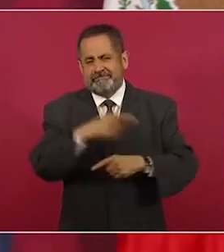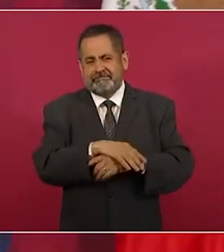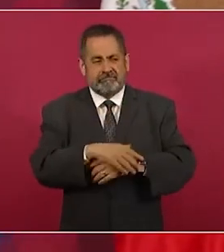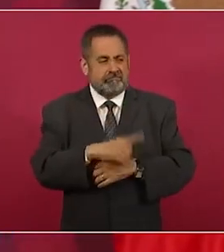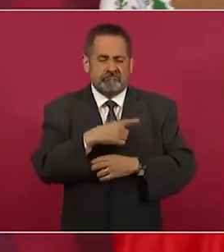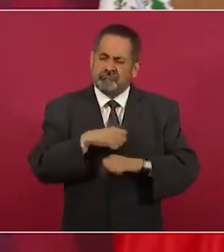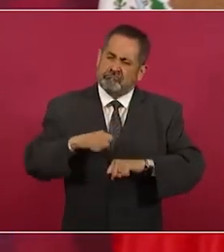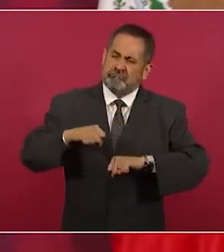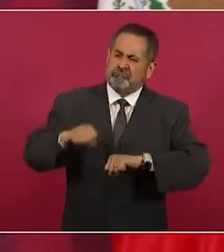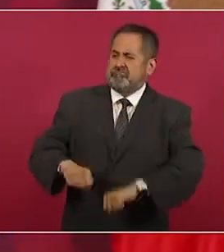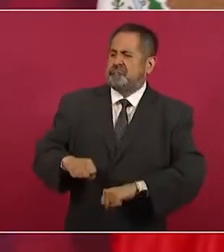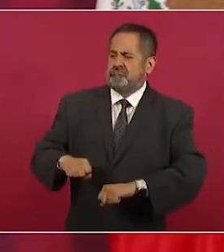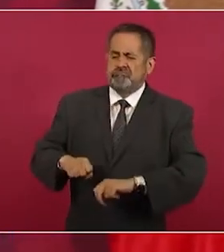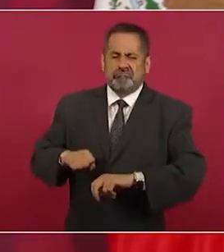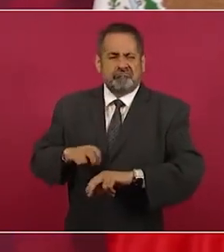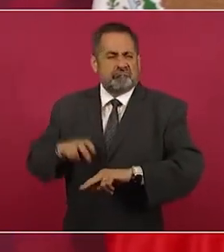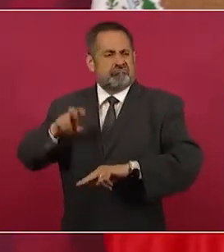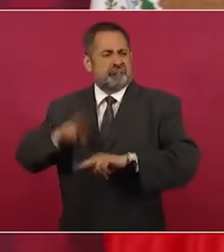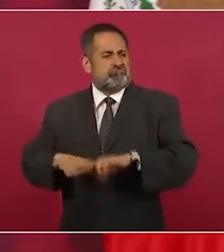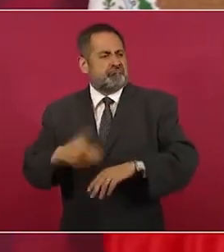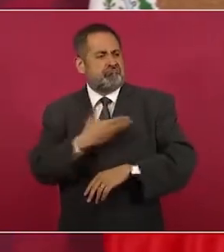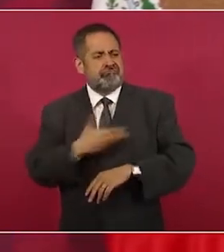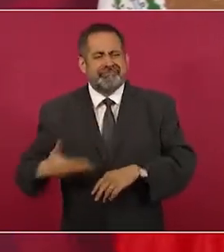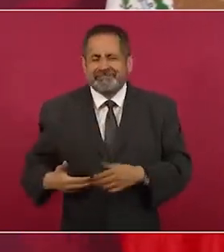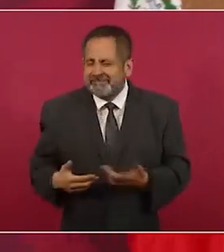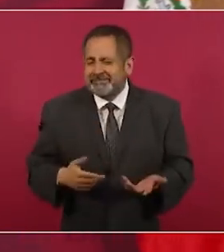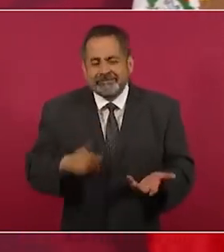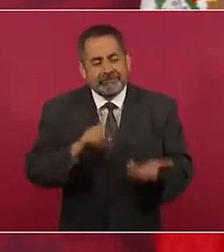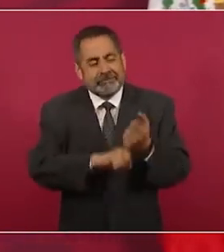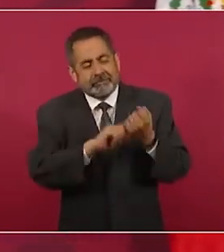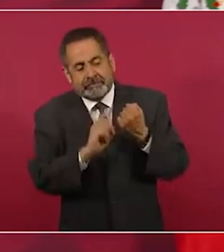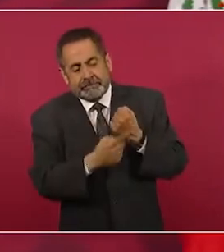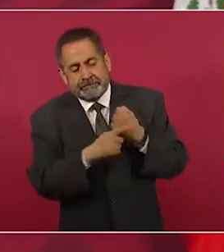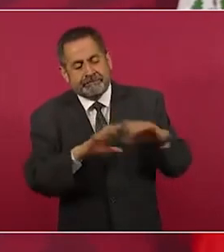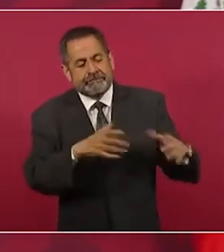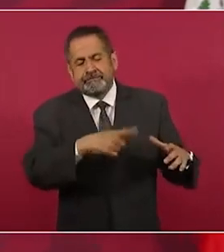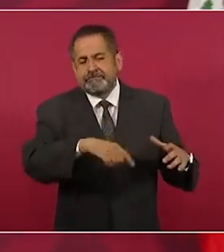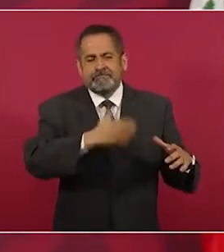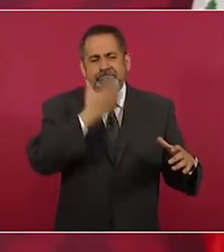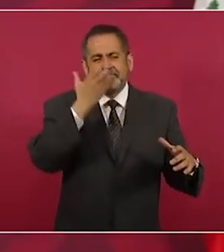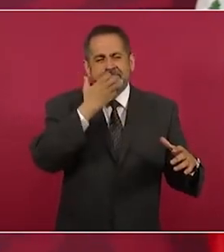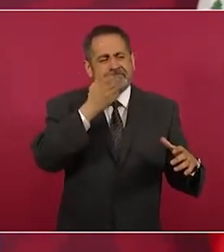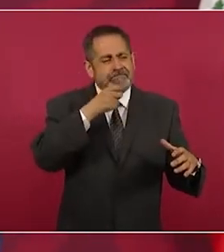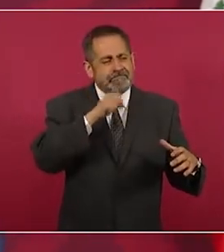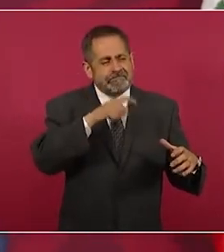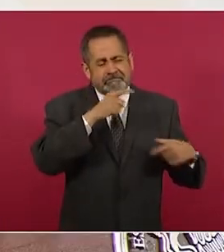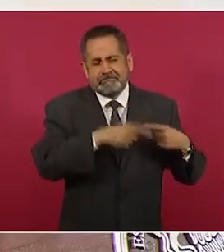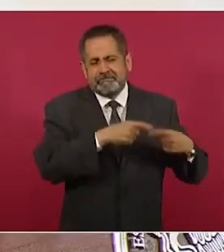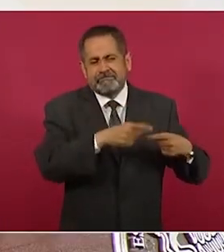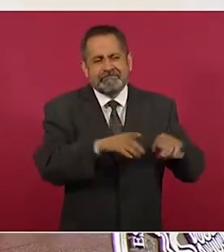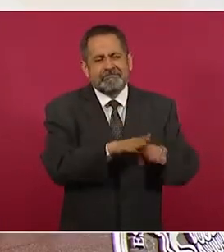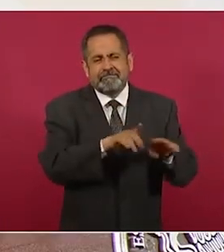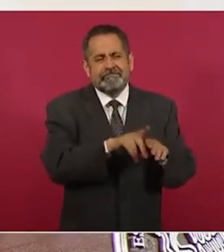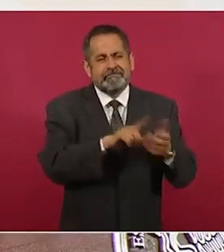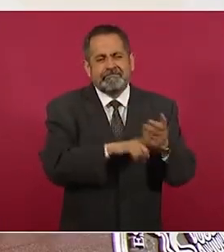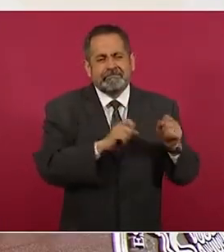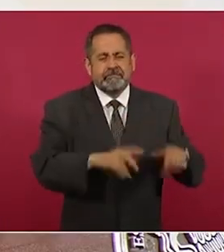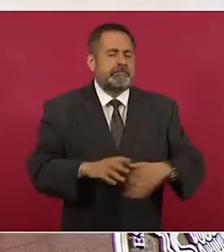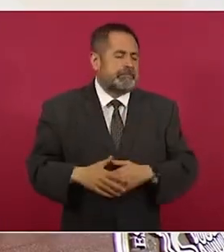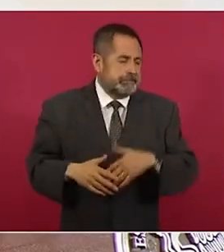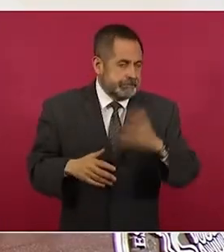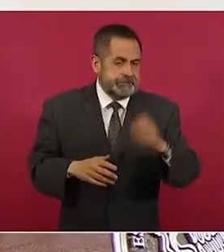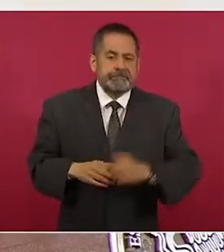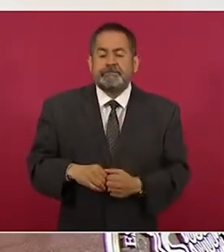imponerse. esa es obra del conservadurismo y lo